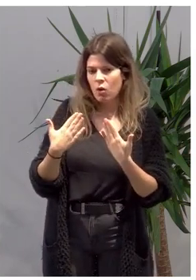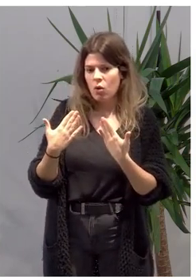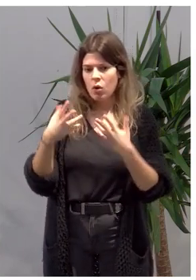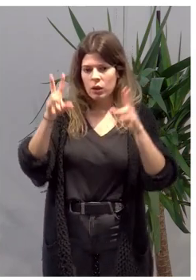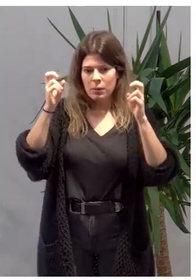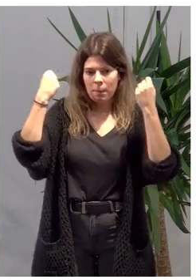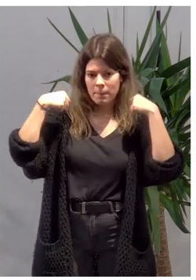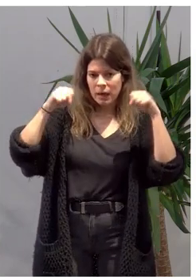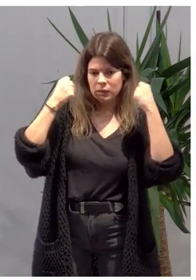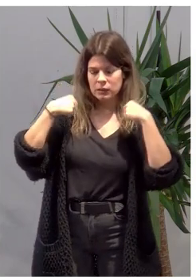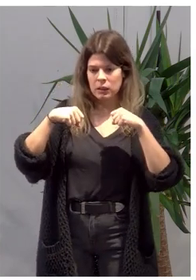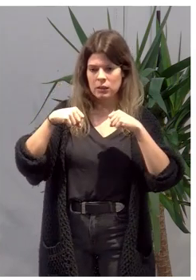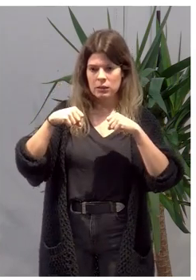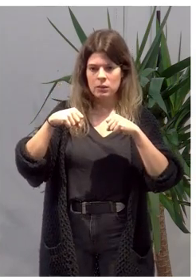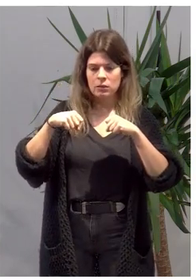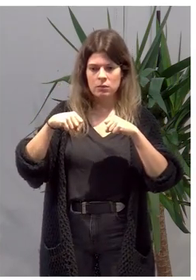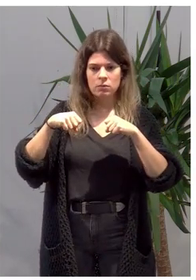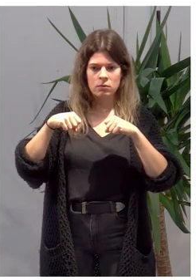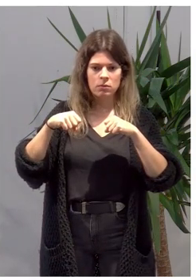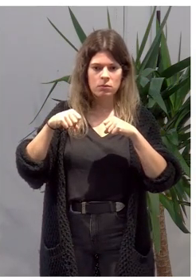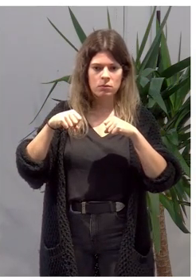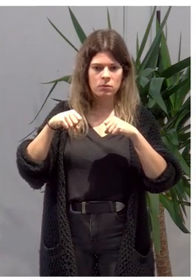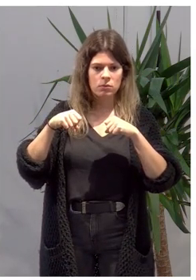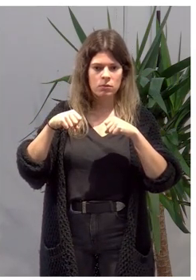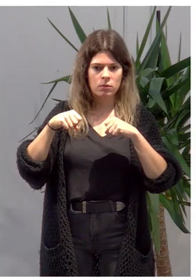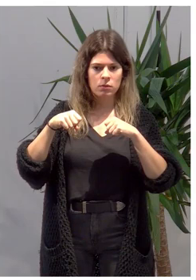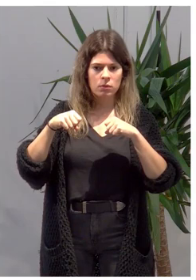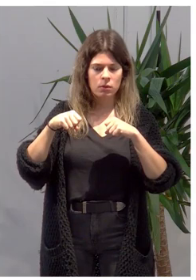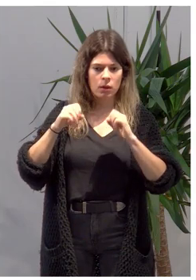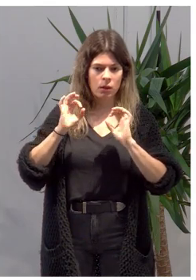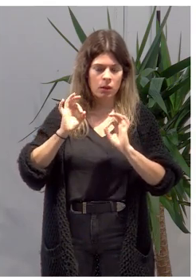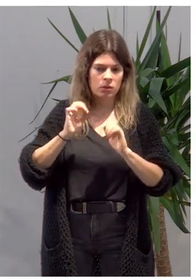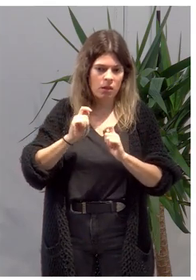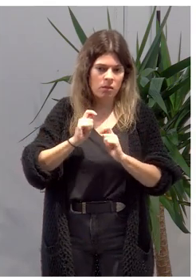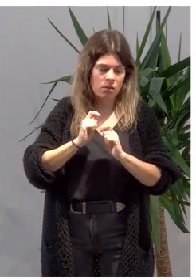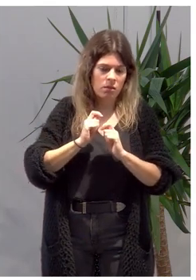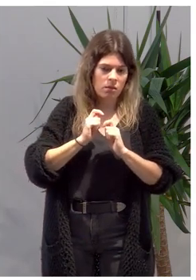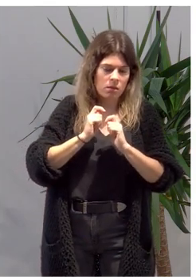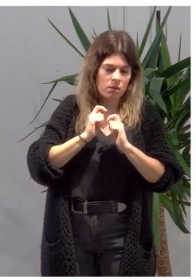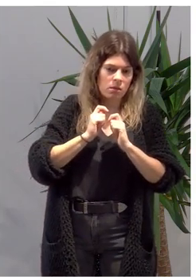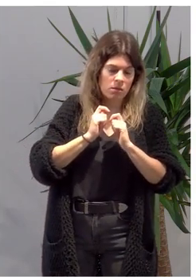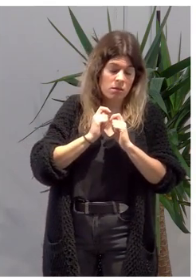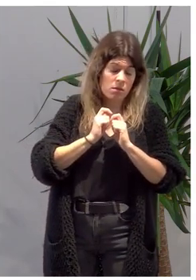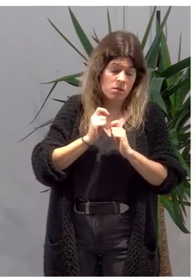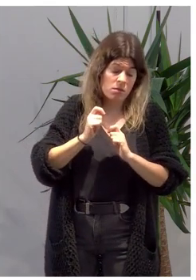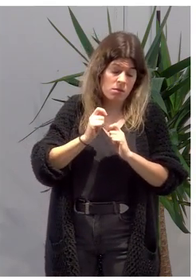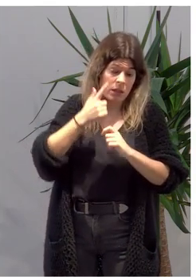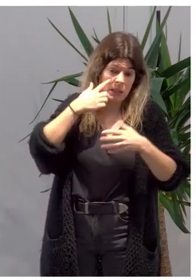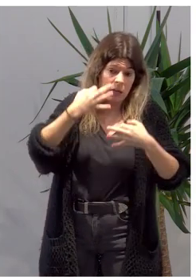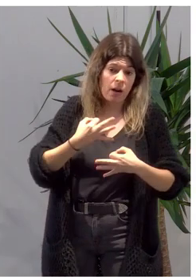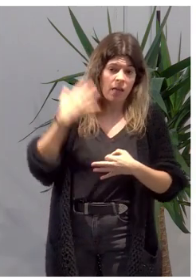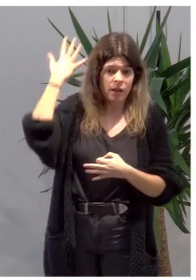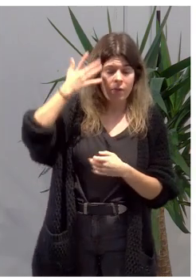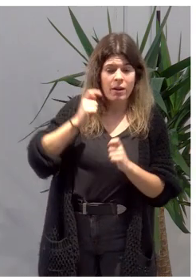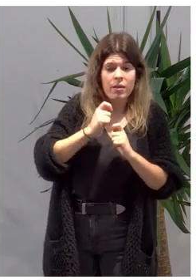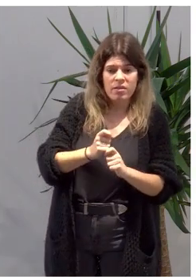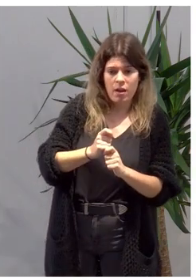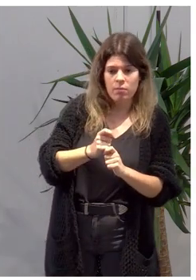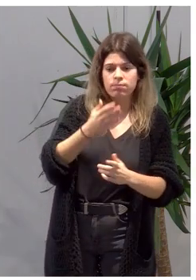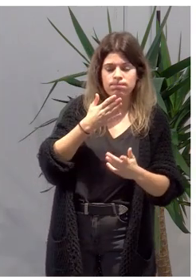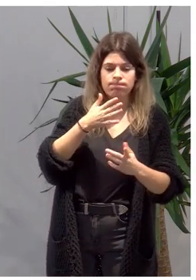las prácticas, lógicamente, bueno, trasladan a la realidad navarra ese enfoque dialógico. Yo creo que es un hecho que siempre,